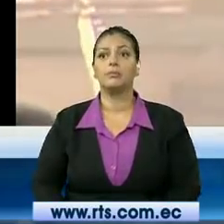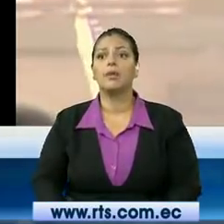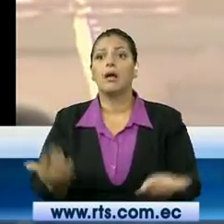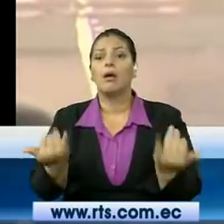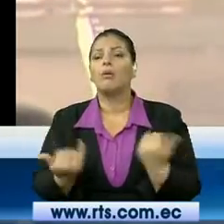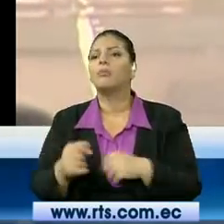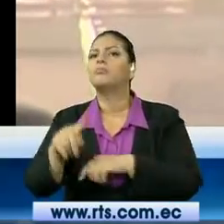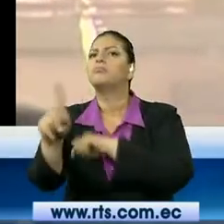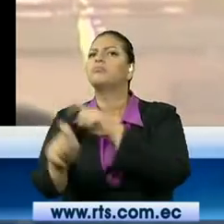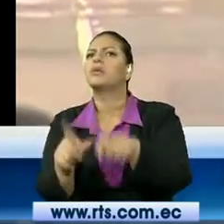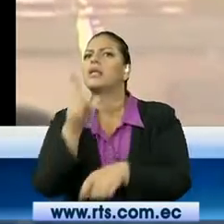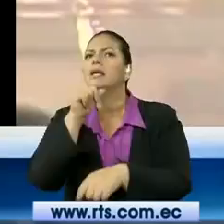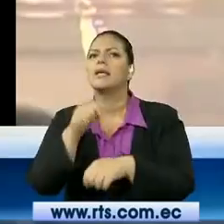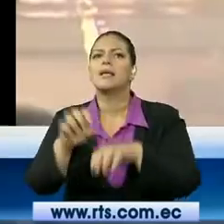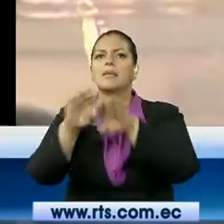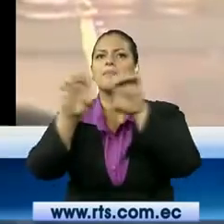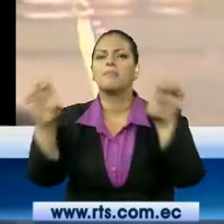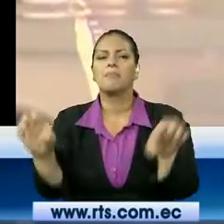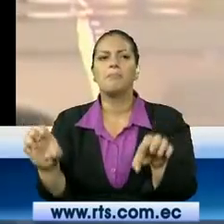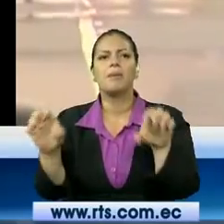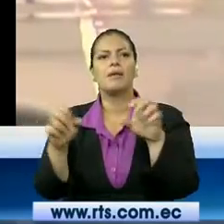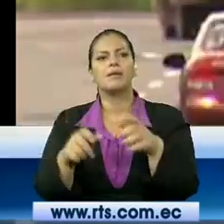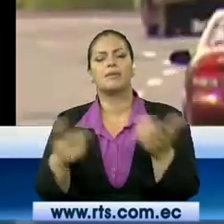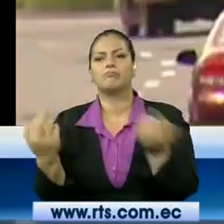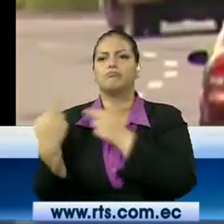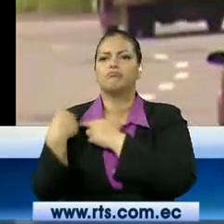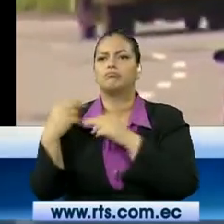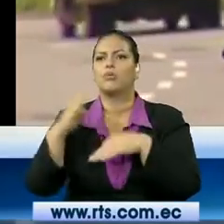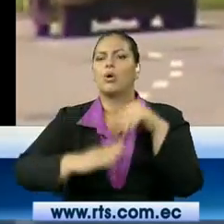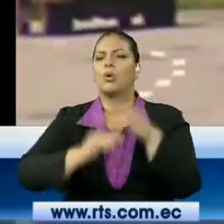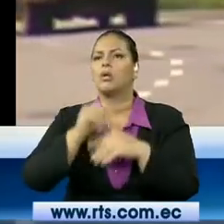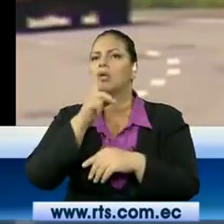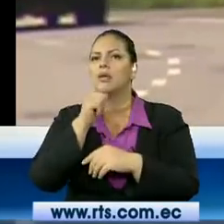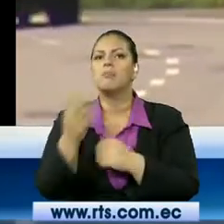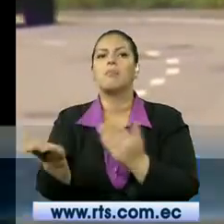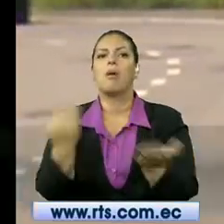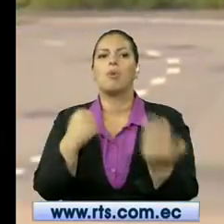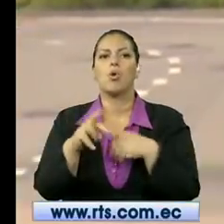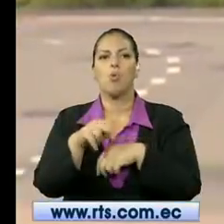en el mes de mayo o a más tardar, junio. Informó Marcela Maquilón.